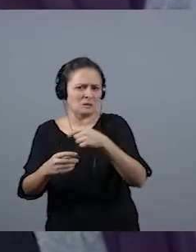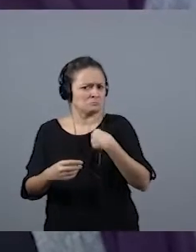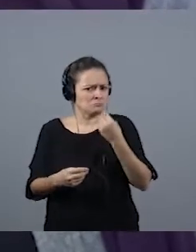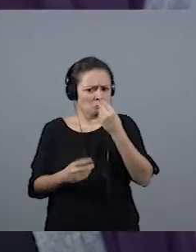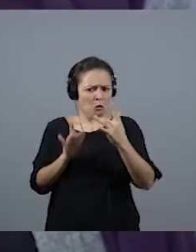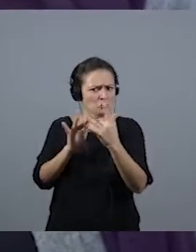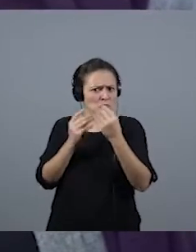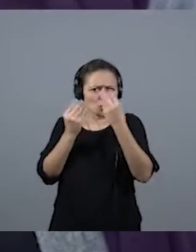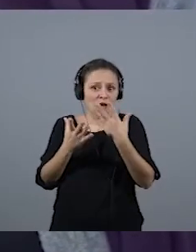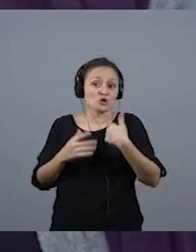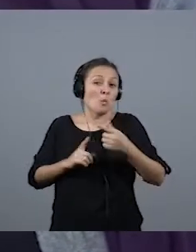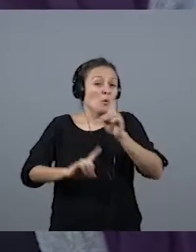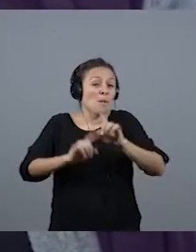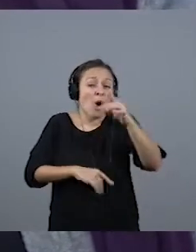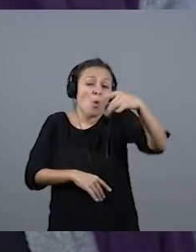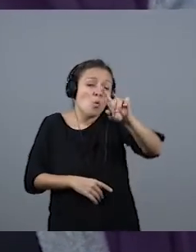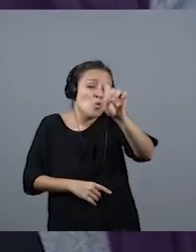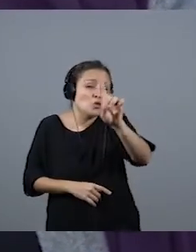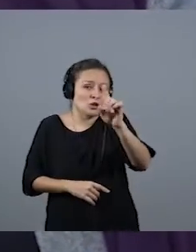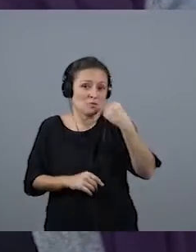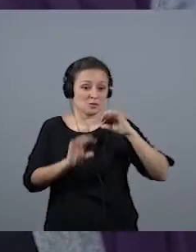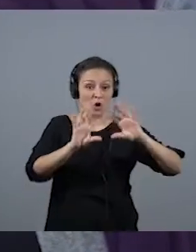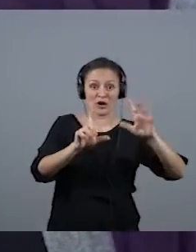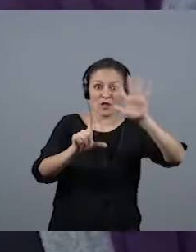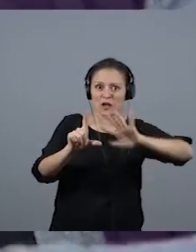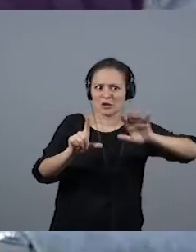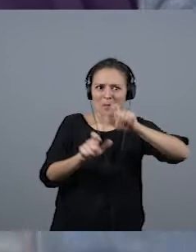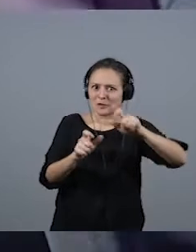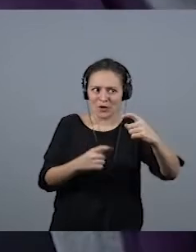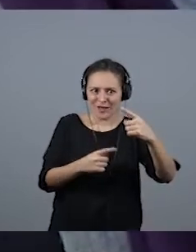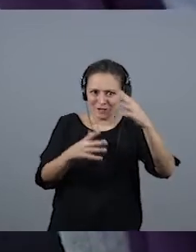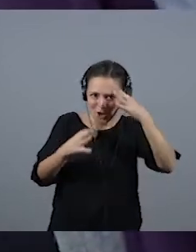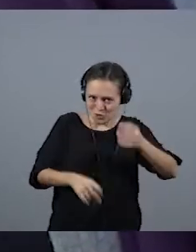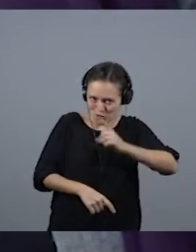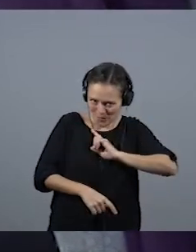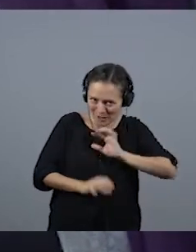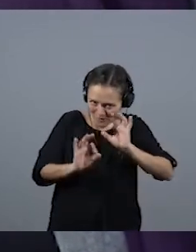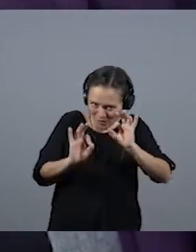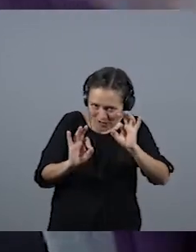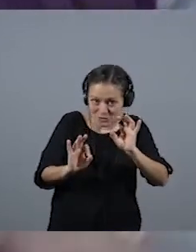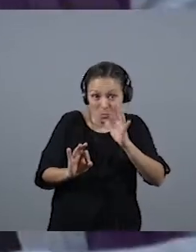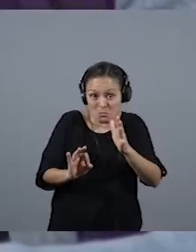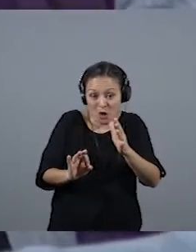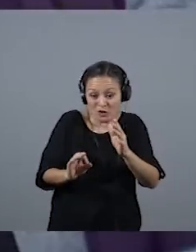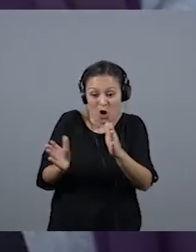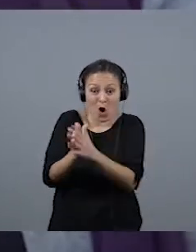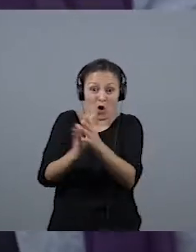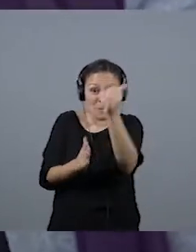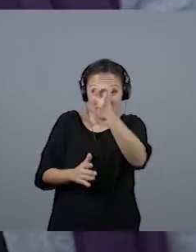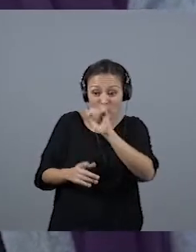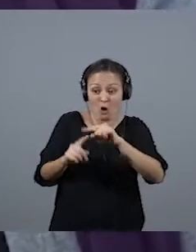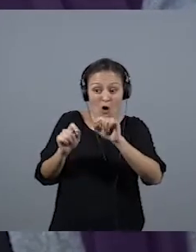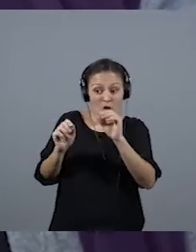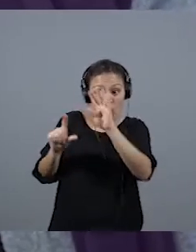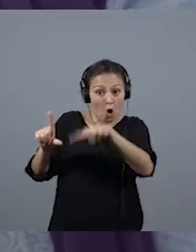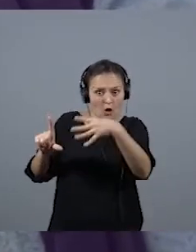por ser mujer, curiosamente, en Radio Nacional. Nadie se lo cree, pero fue así. Que fue por favorecer a otro compañero con sus horarios.